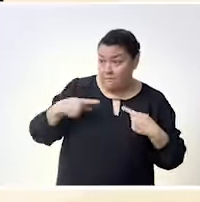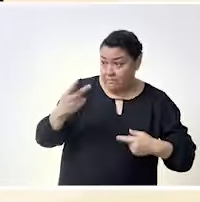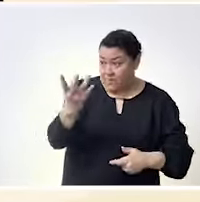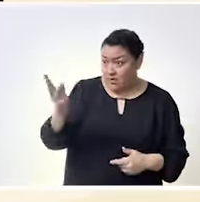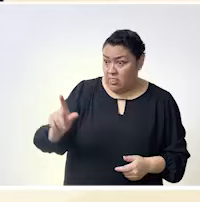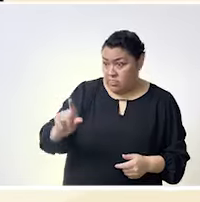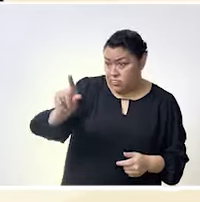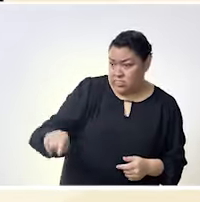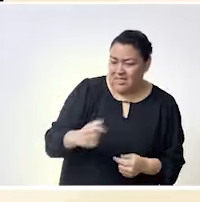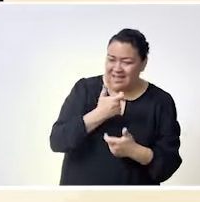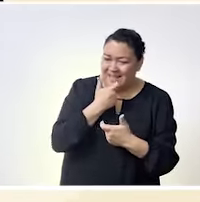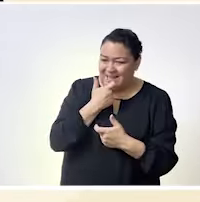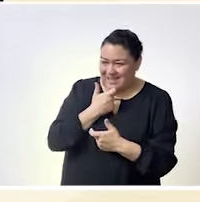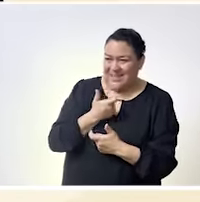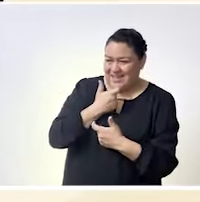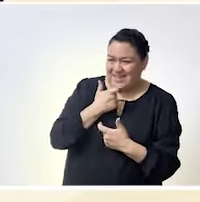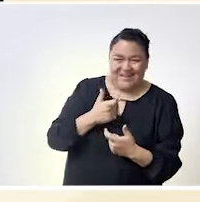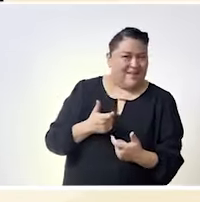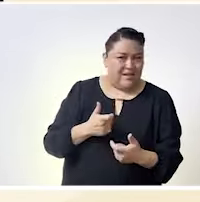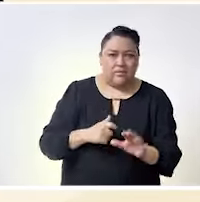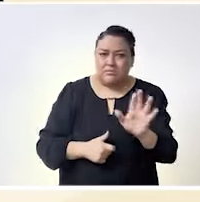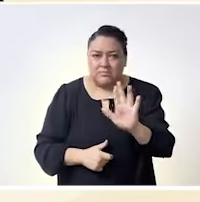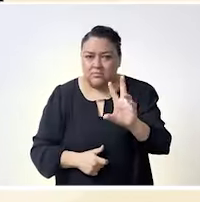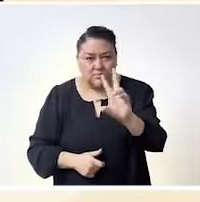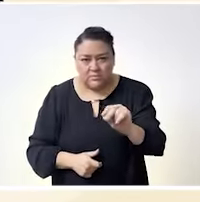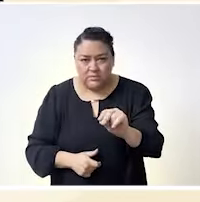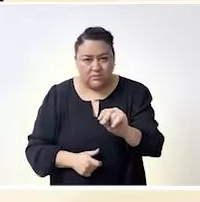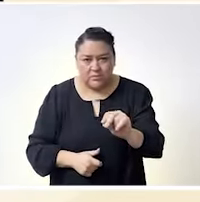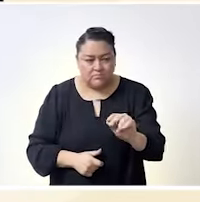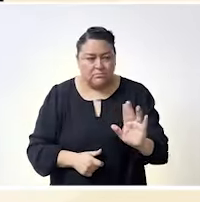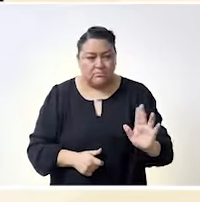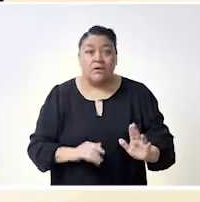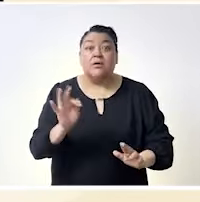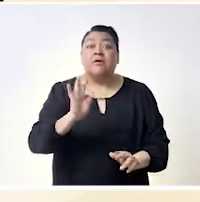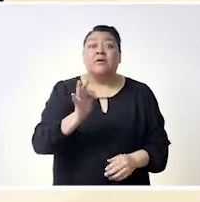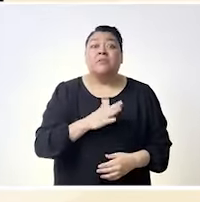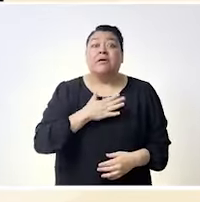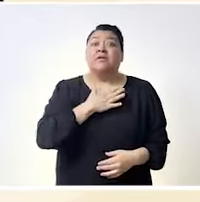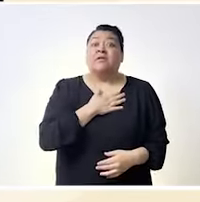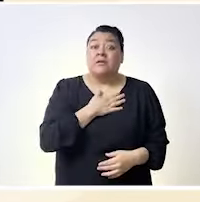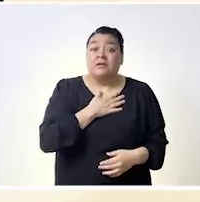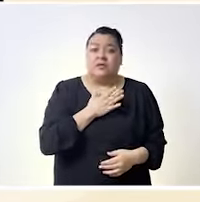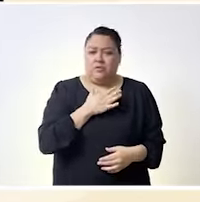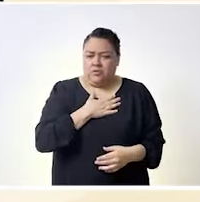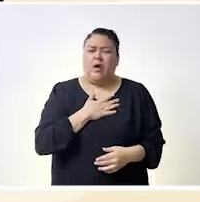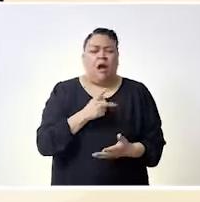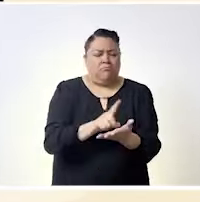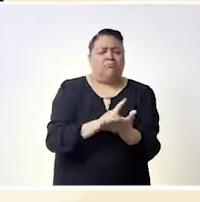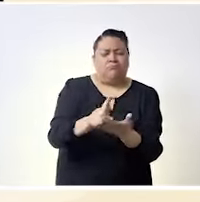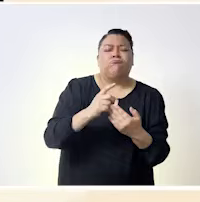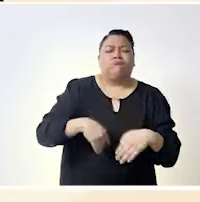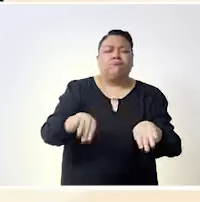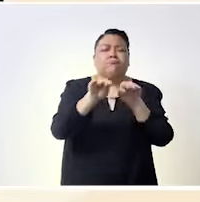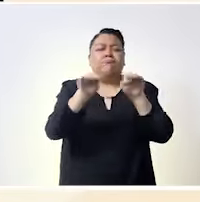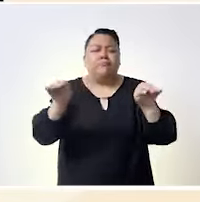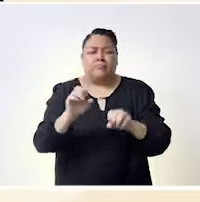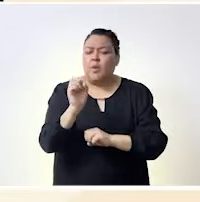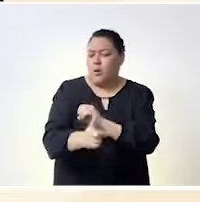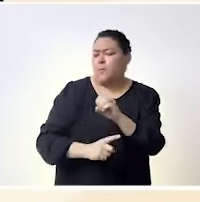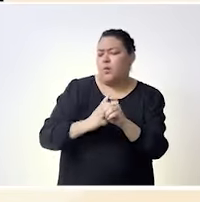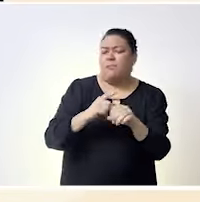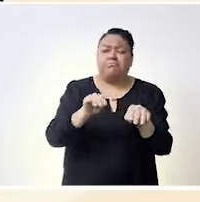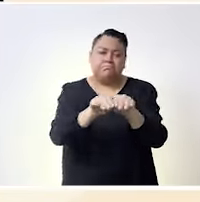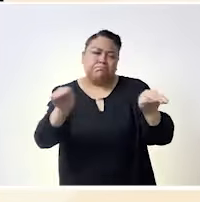o a cualquier persona porque exactamente podemos tener al dicho de que tenemos igualdad de derechos